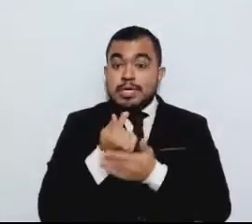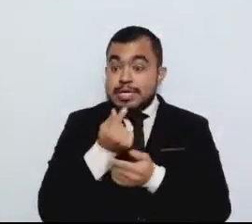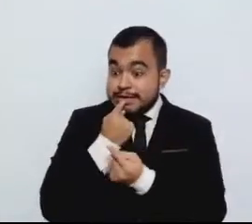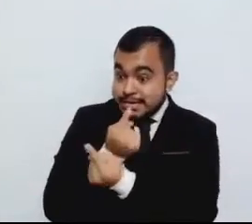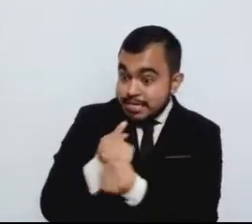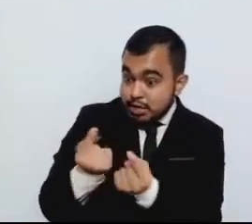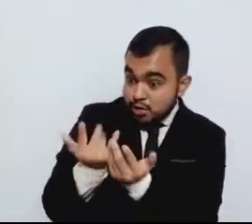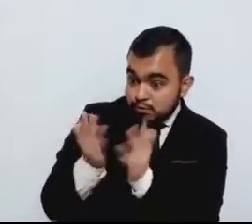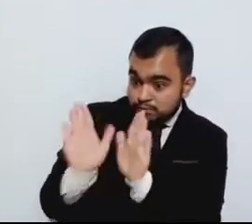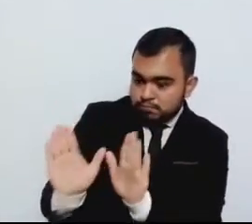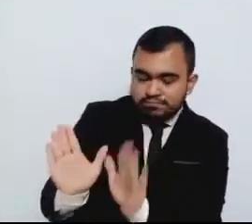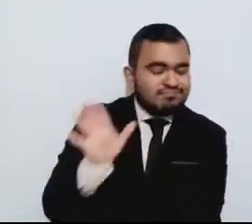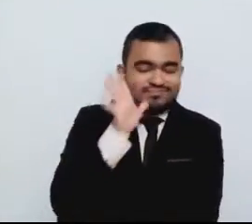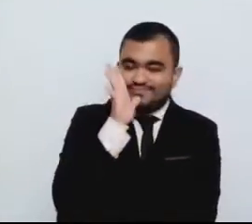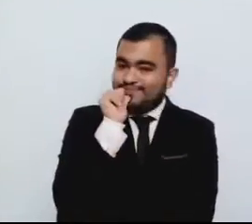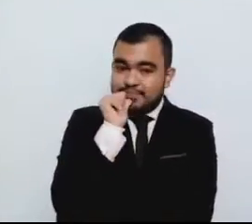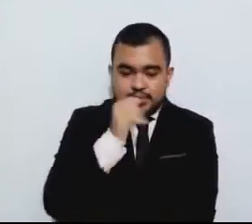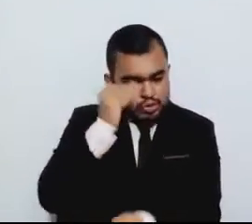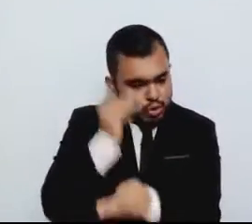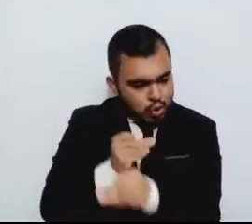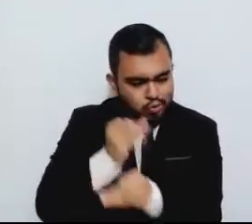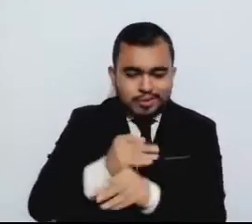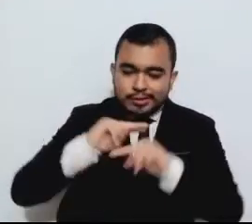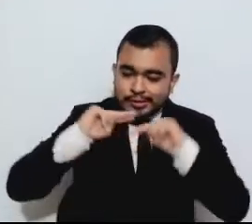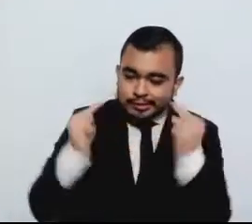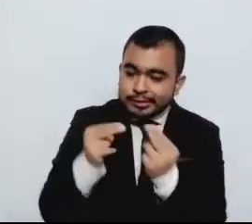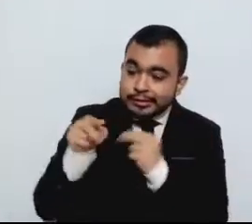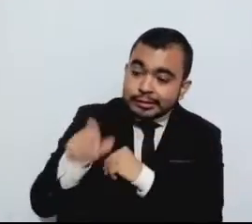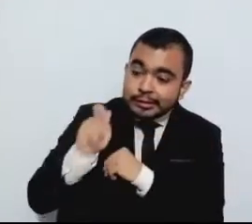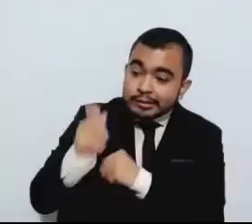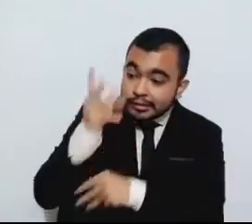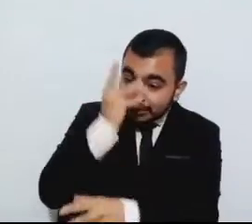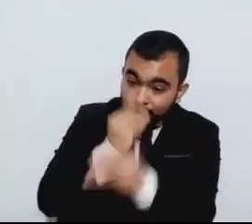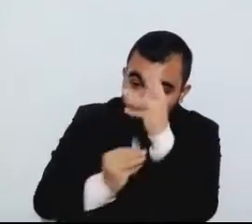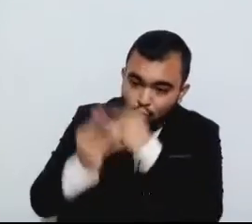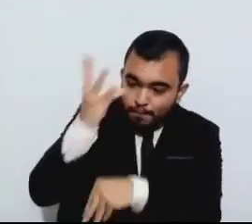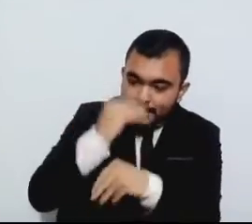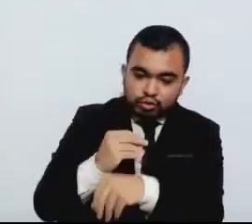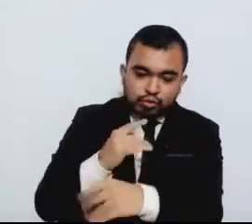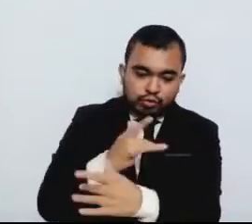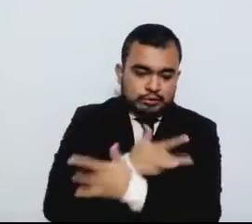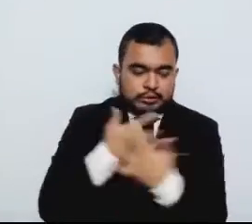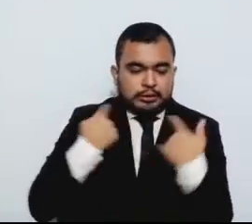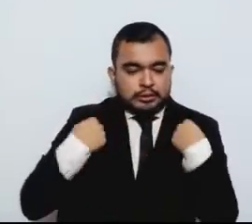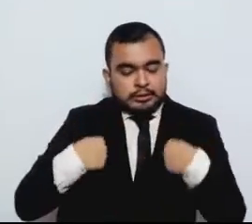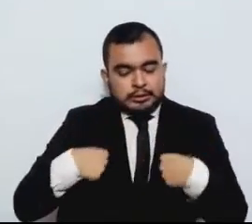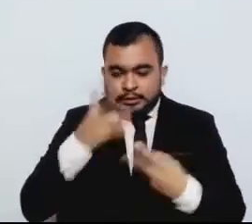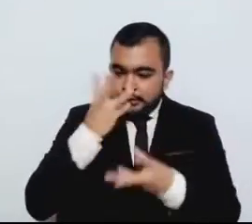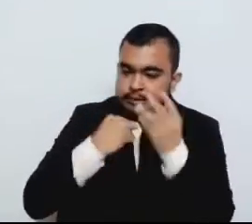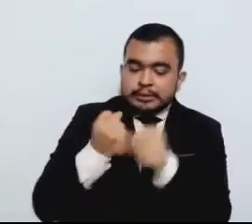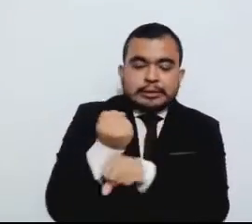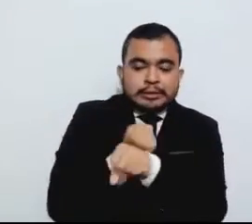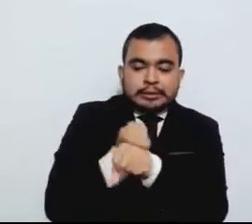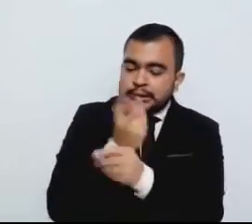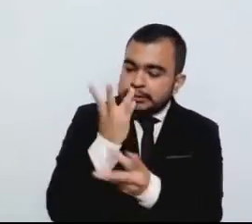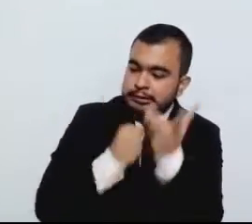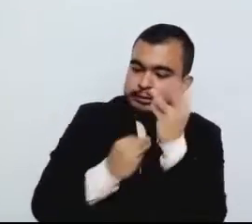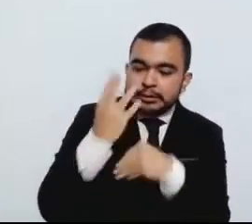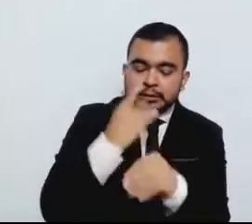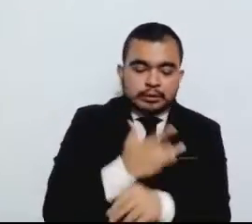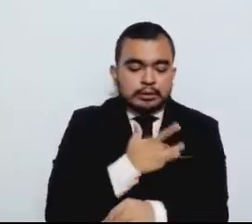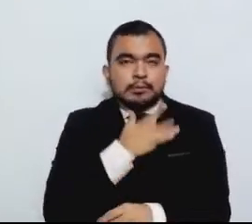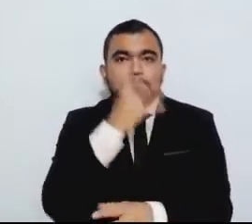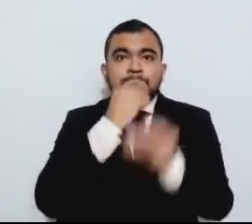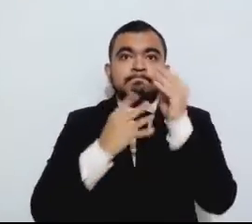Ahora es el momento, sus huesos están en formación, su sangre también lo está y sus sentidos se están desarrollando.